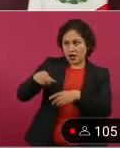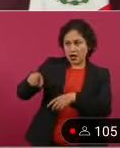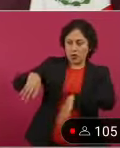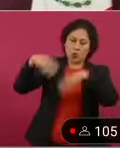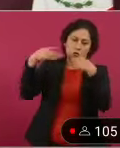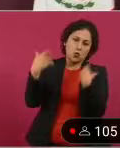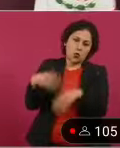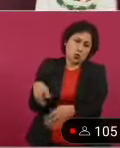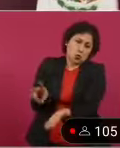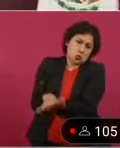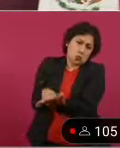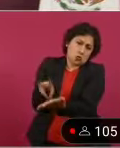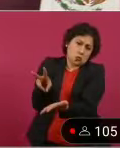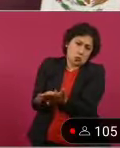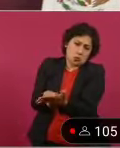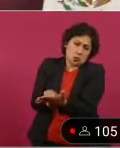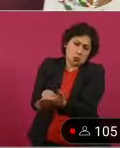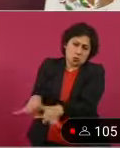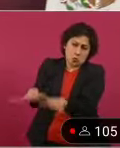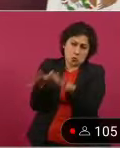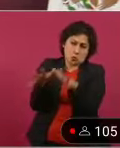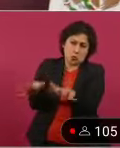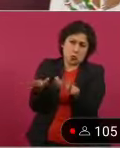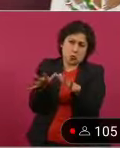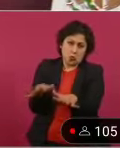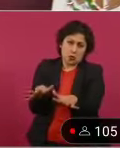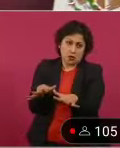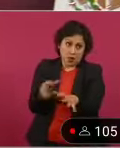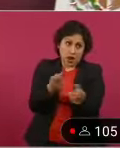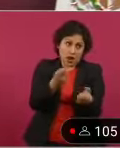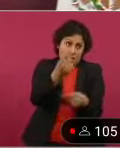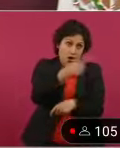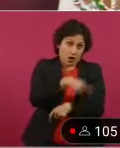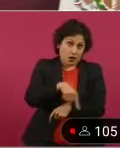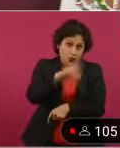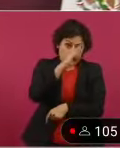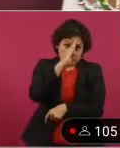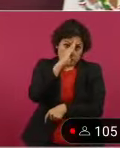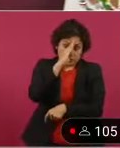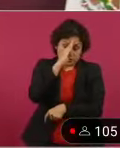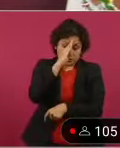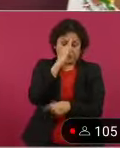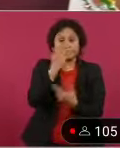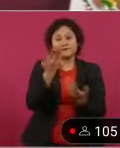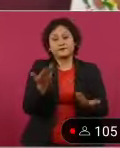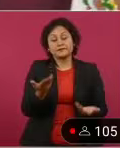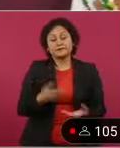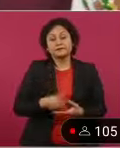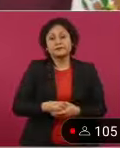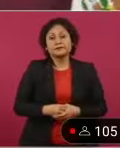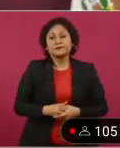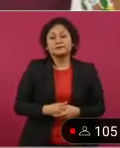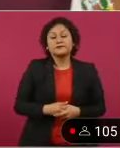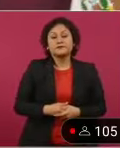y todos los que